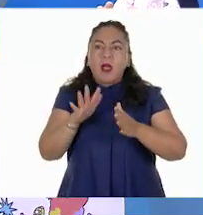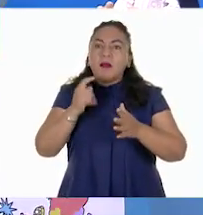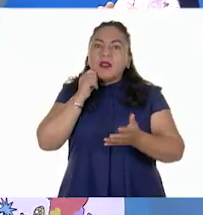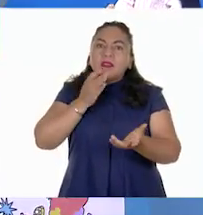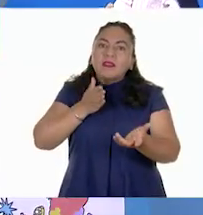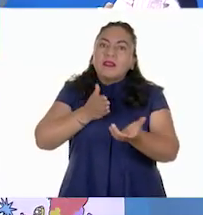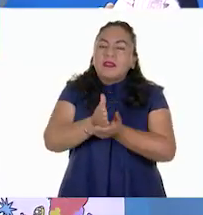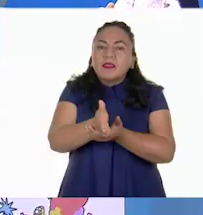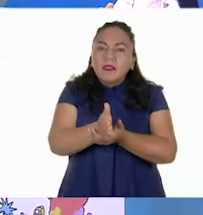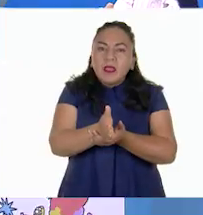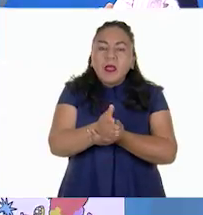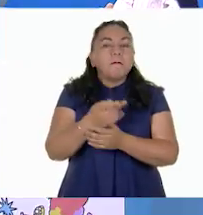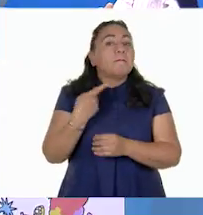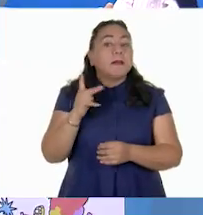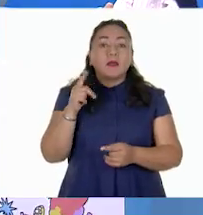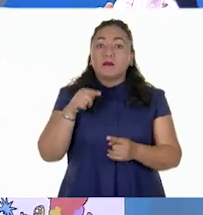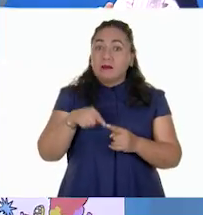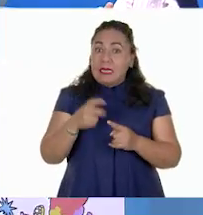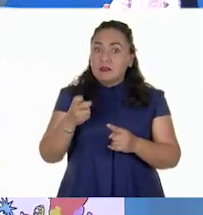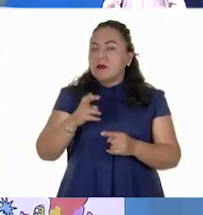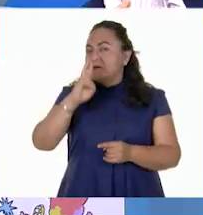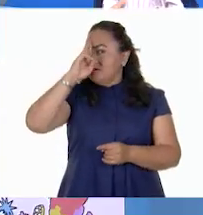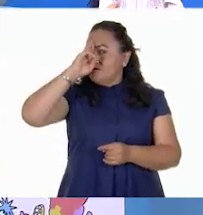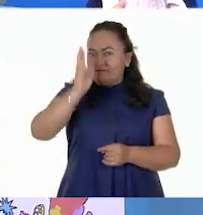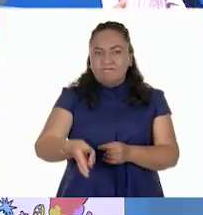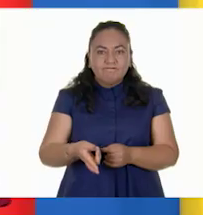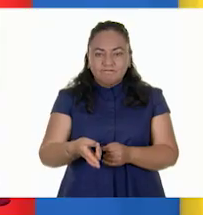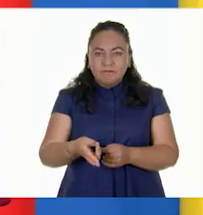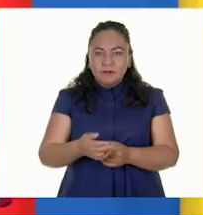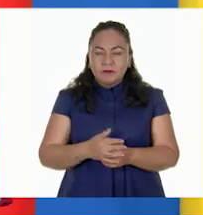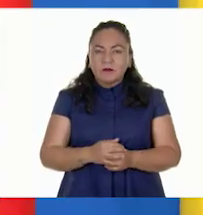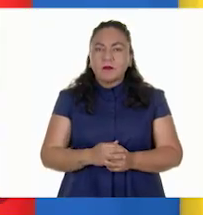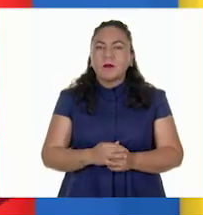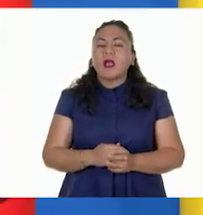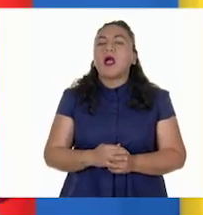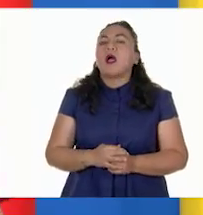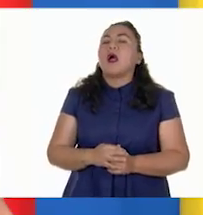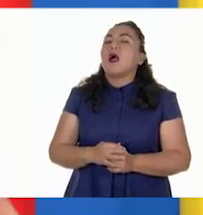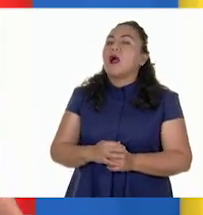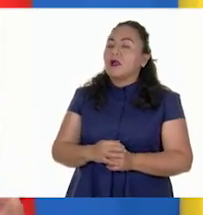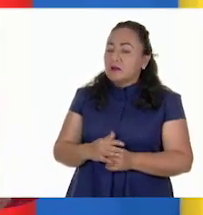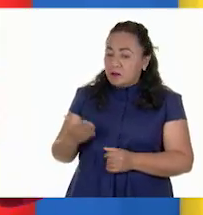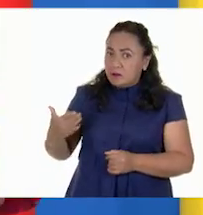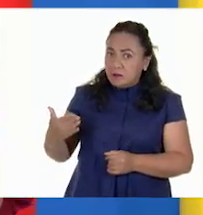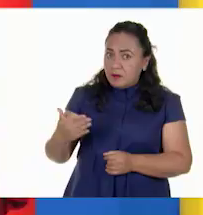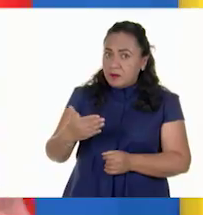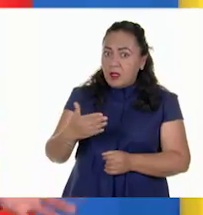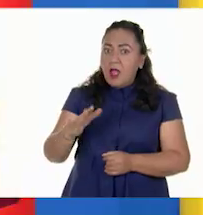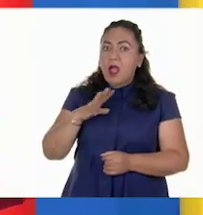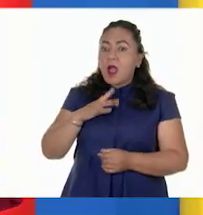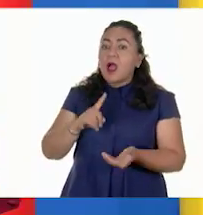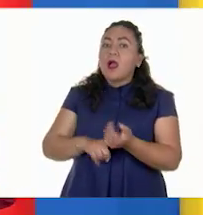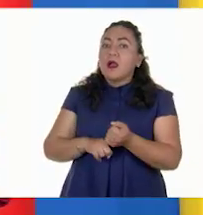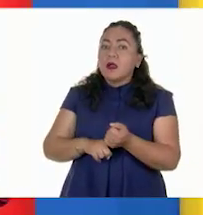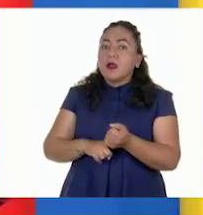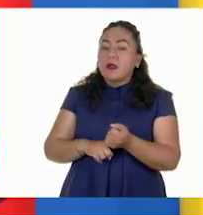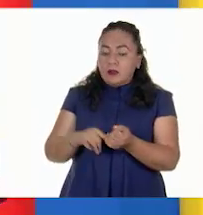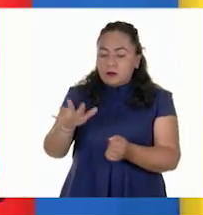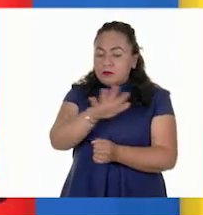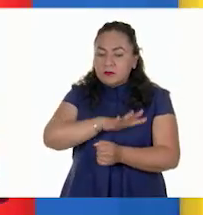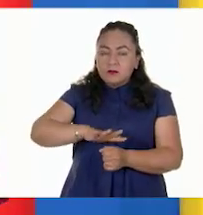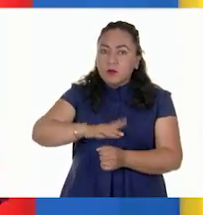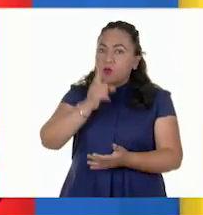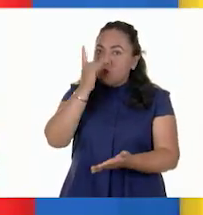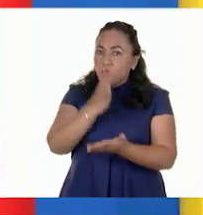exclusivas, pero esto es ilegal. Entonces, ¿los países ejercen soberanía sobre esas zonas